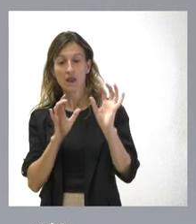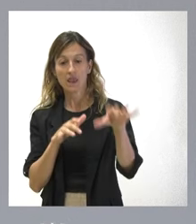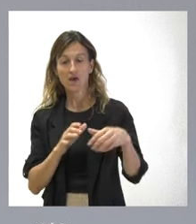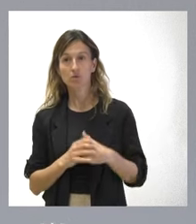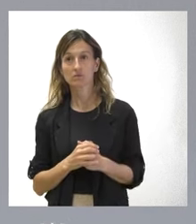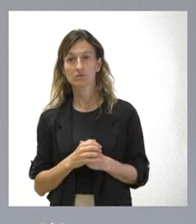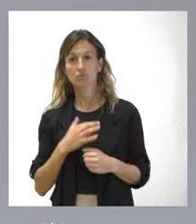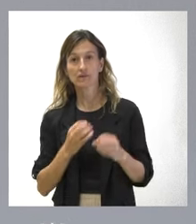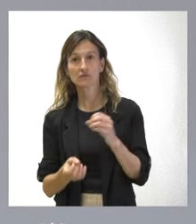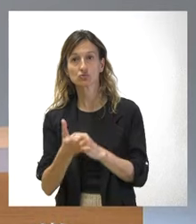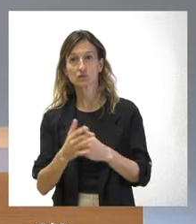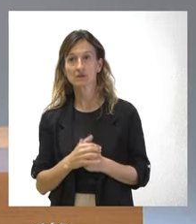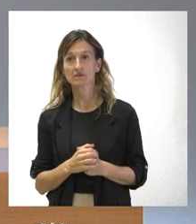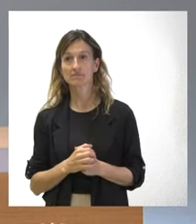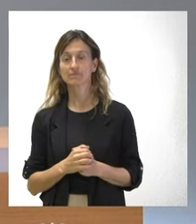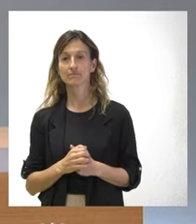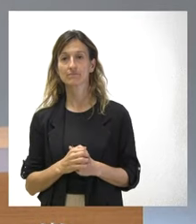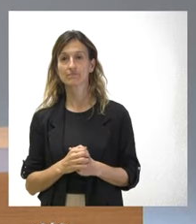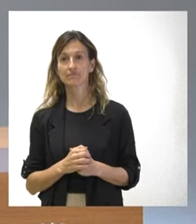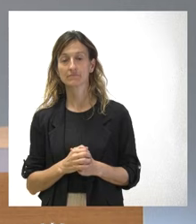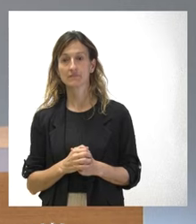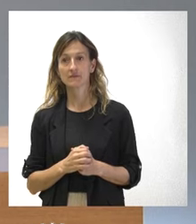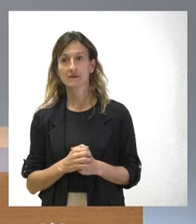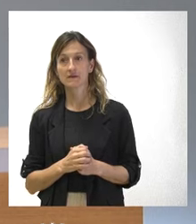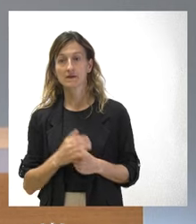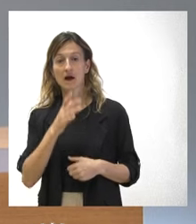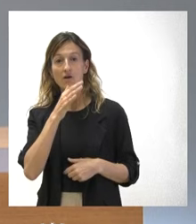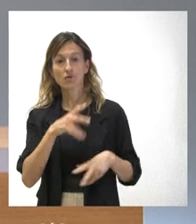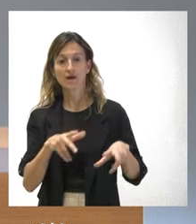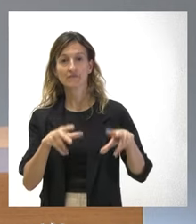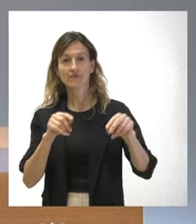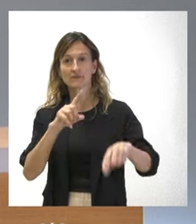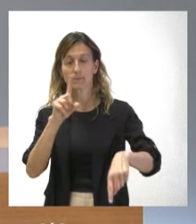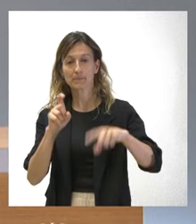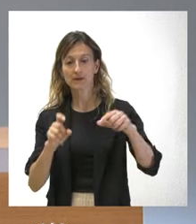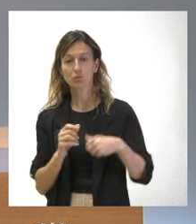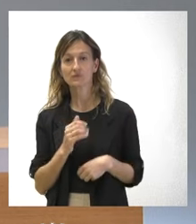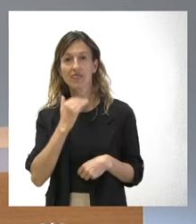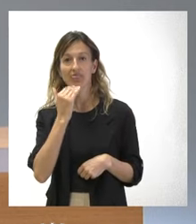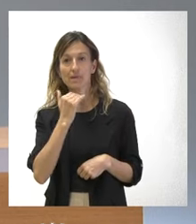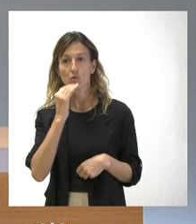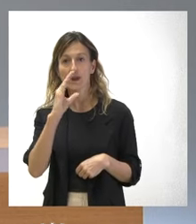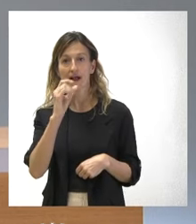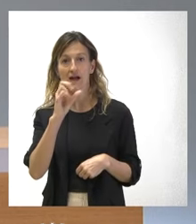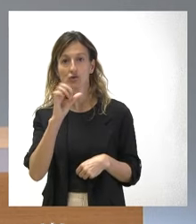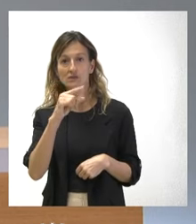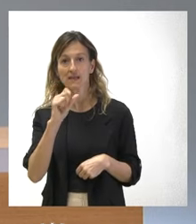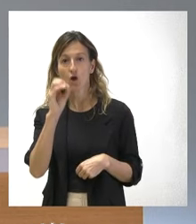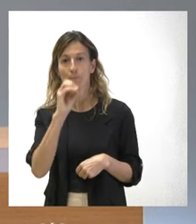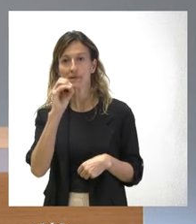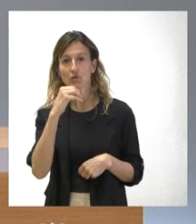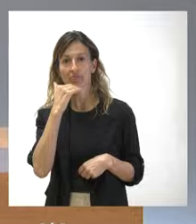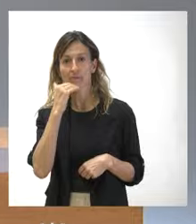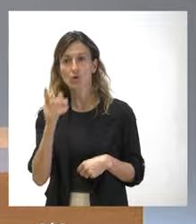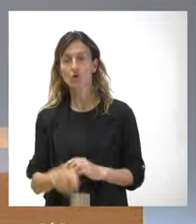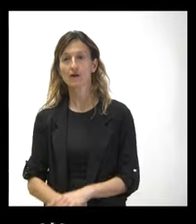surgir. Pues, vamos a cerrar este turno de preguntas en Zamora con Carlos Gil, de La Opinión. Cuando